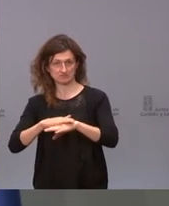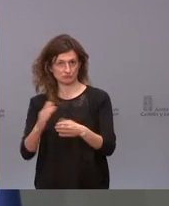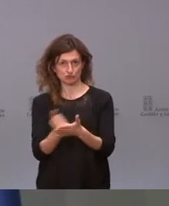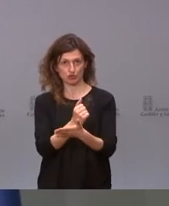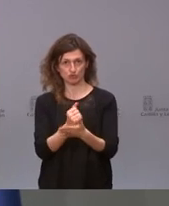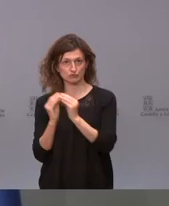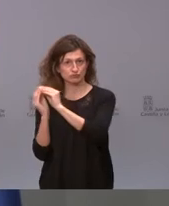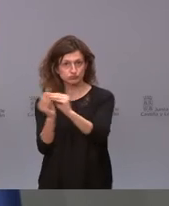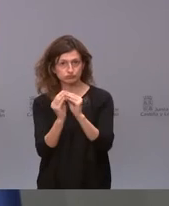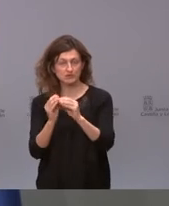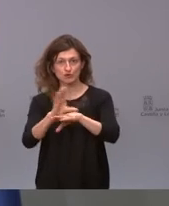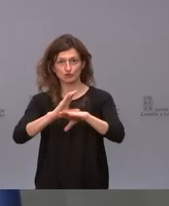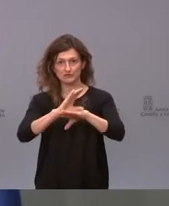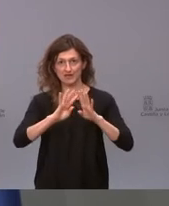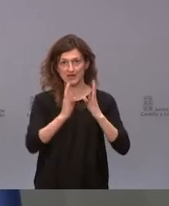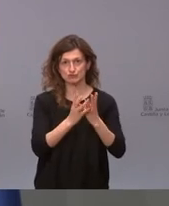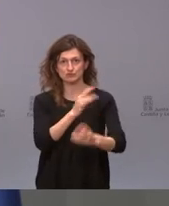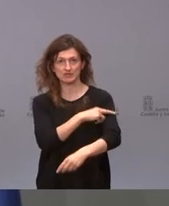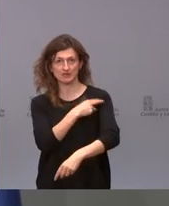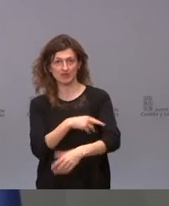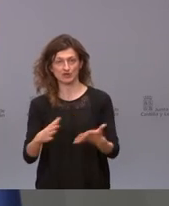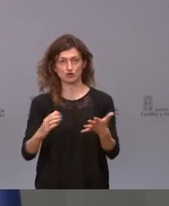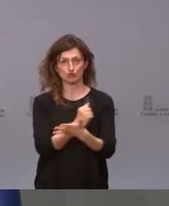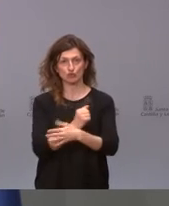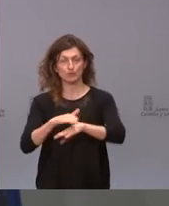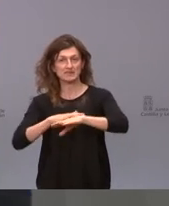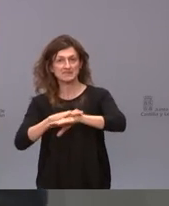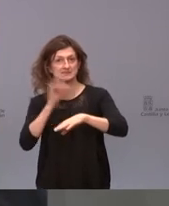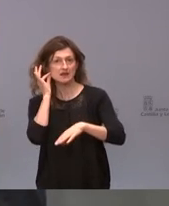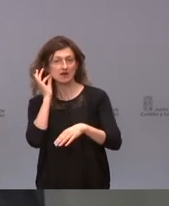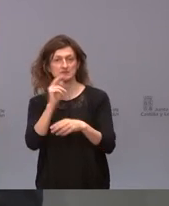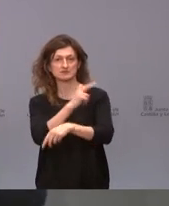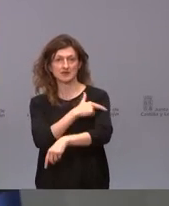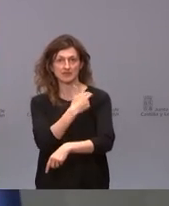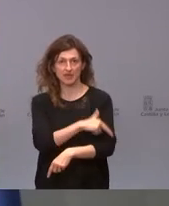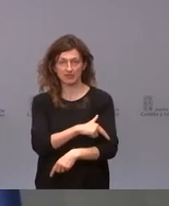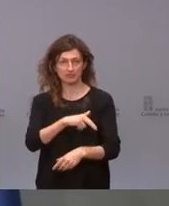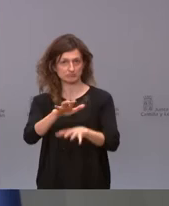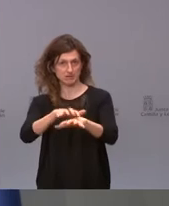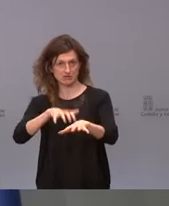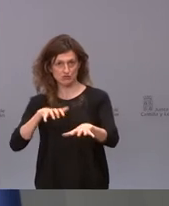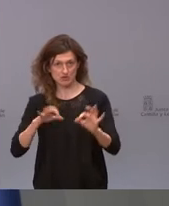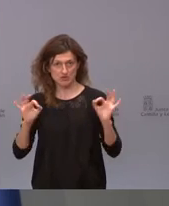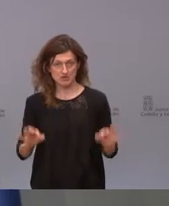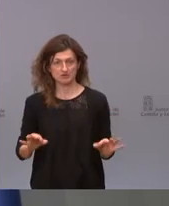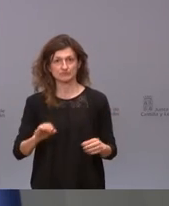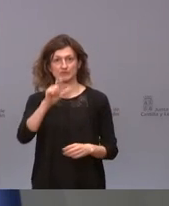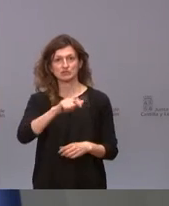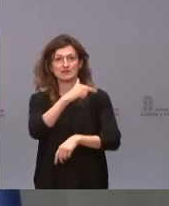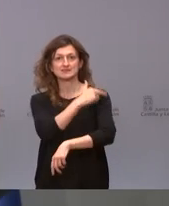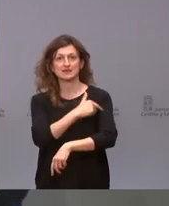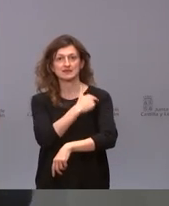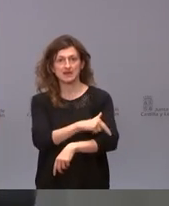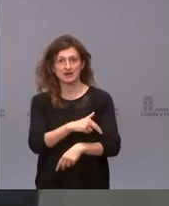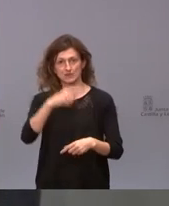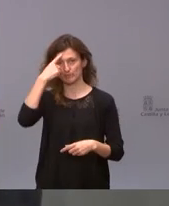todos los consejeros de sanidad la ministra de sanidad y la inmensa mayoría del personal sanitario que se dedica a este